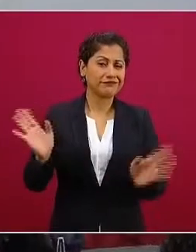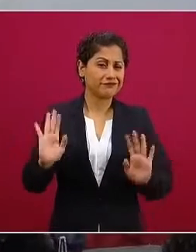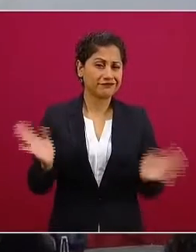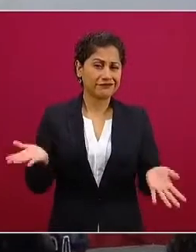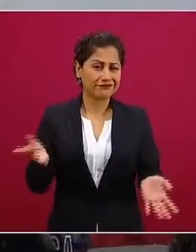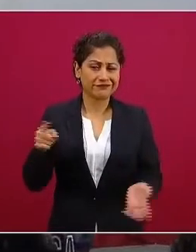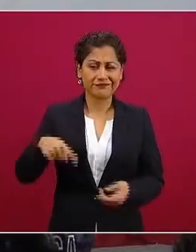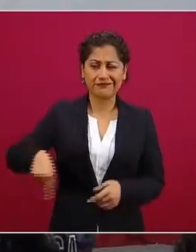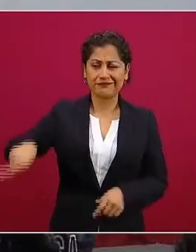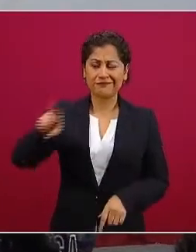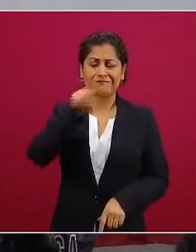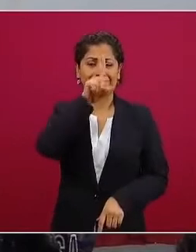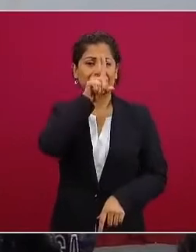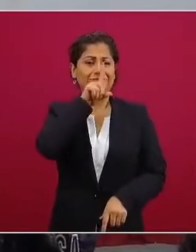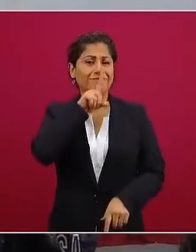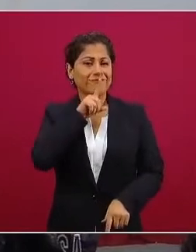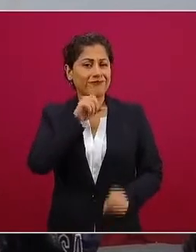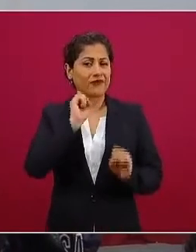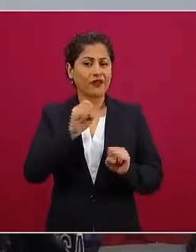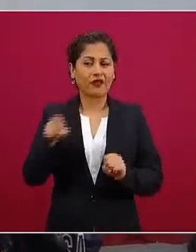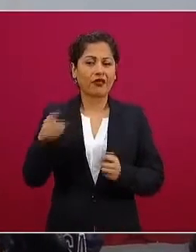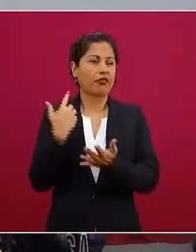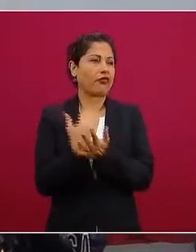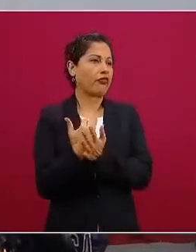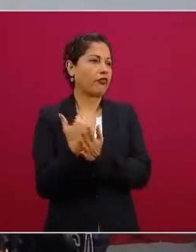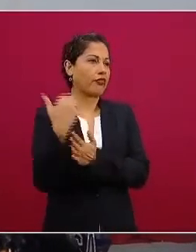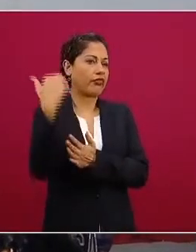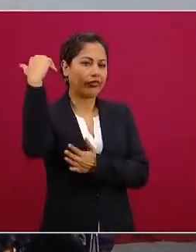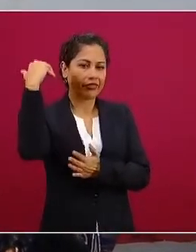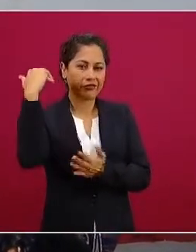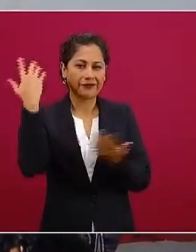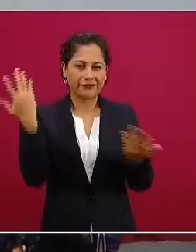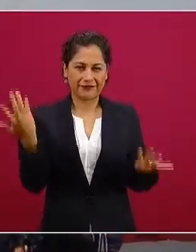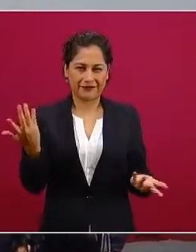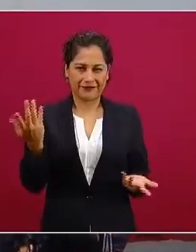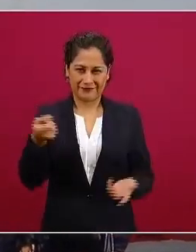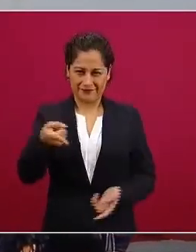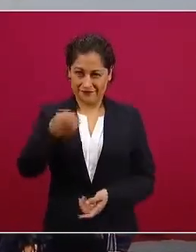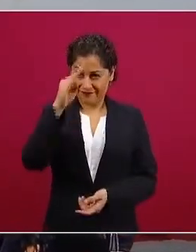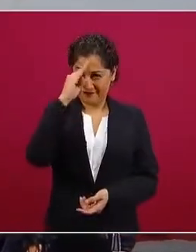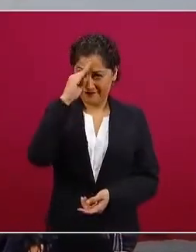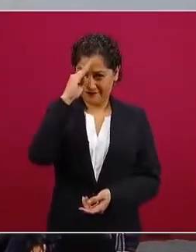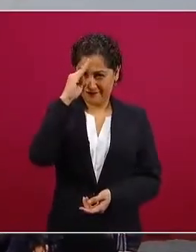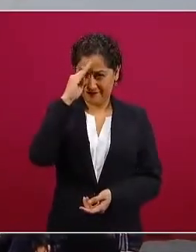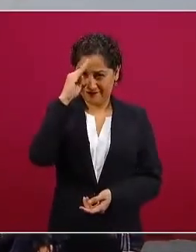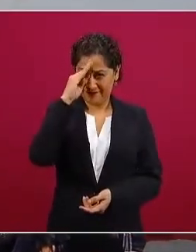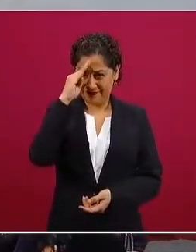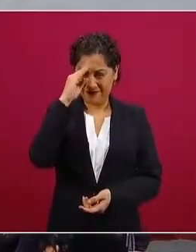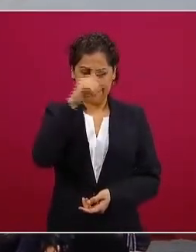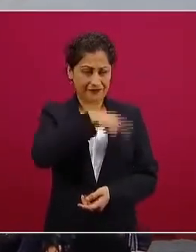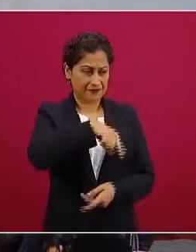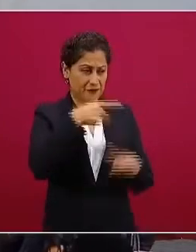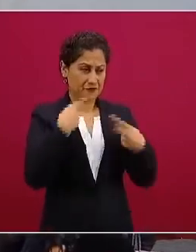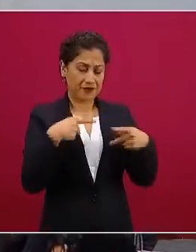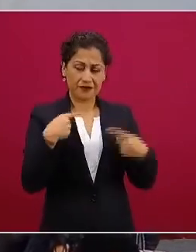quienes exageran ustedes creen que no aburre